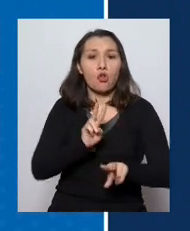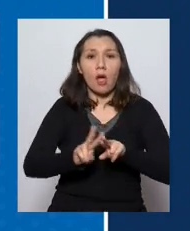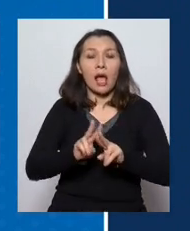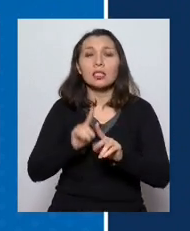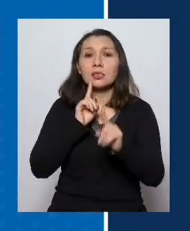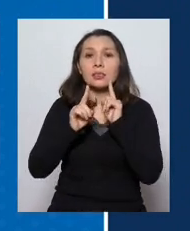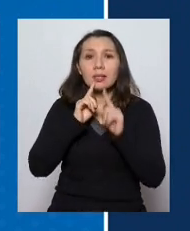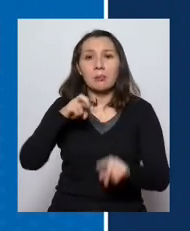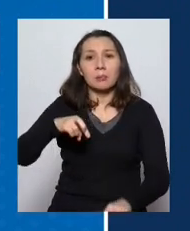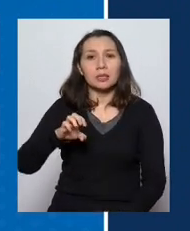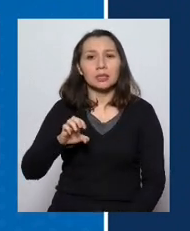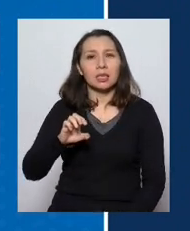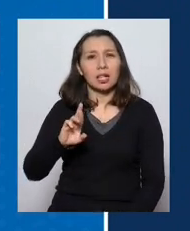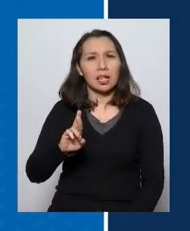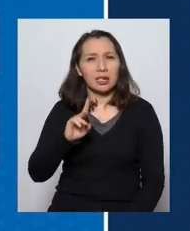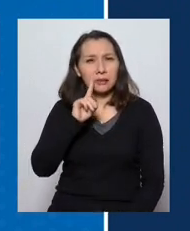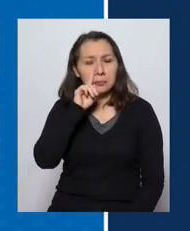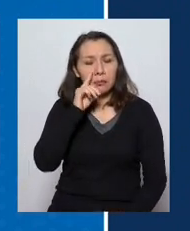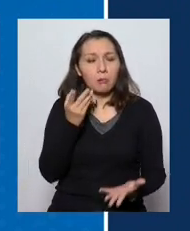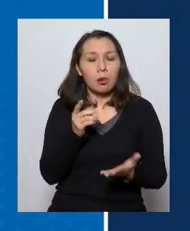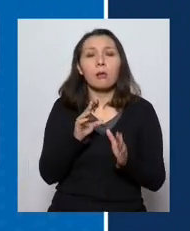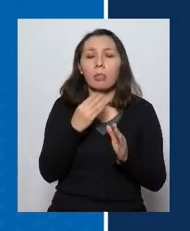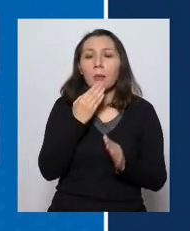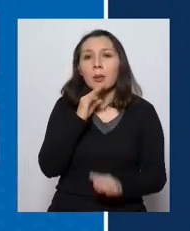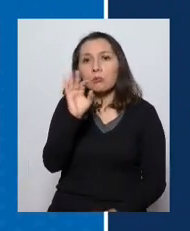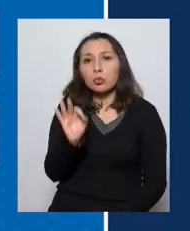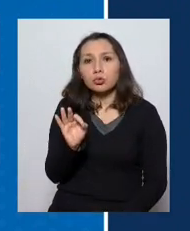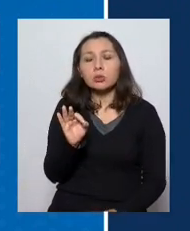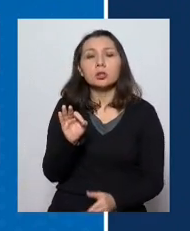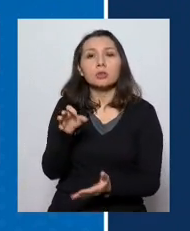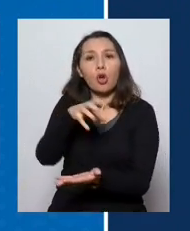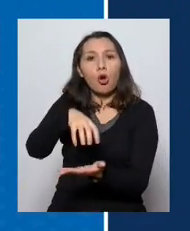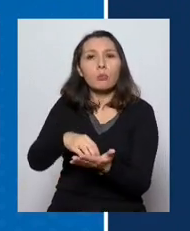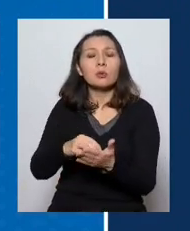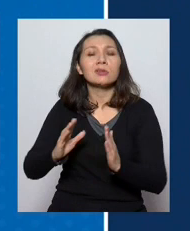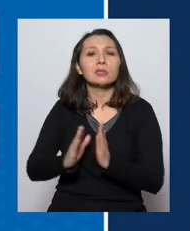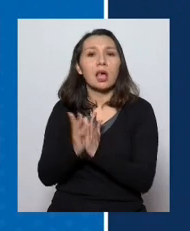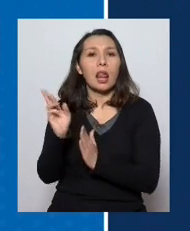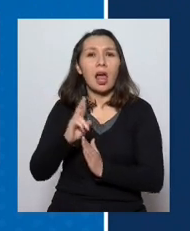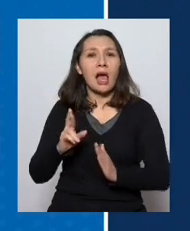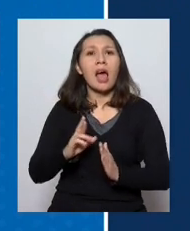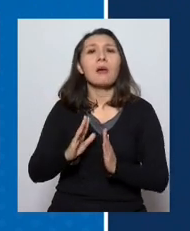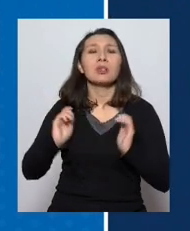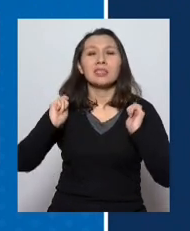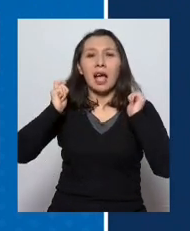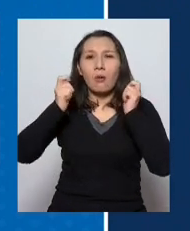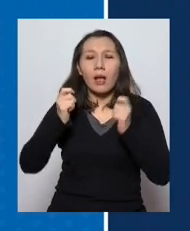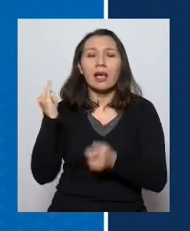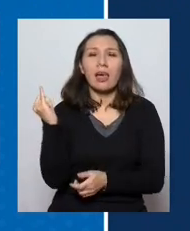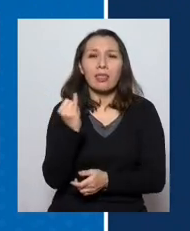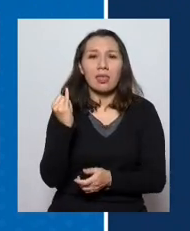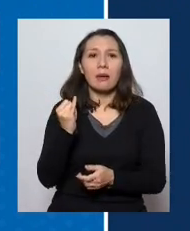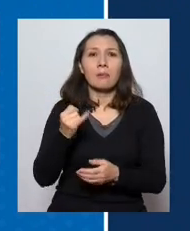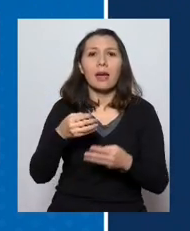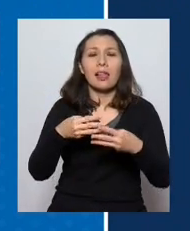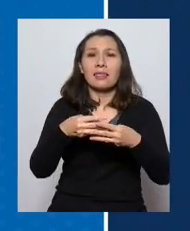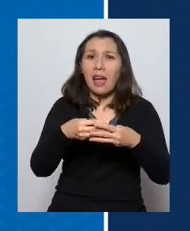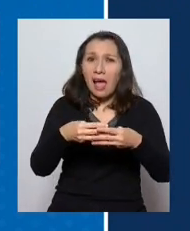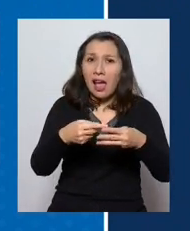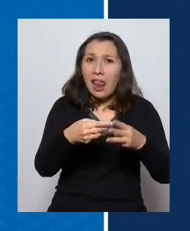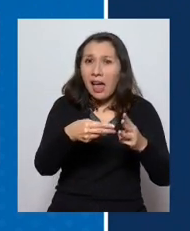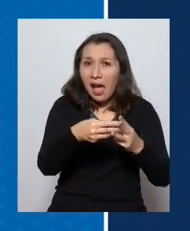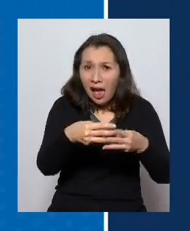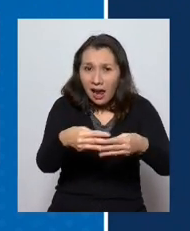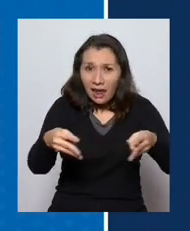Y por último, respecto a la tasa de incidencia incidencia de las comunas de San Ramón, San Joaquín, Independencia, La Granja. Hay varios